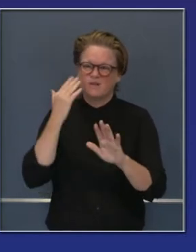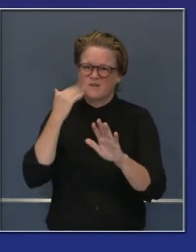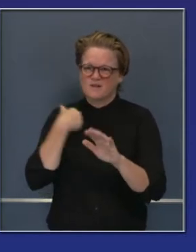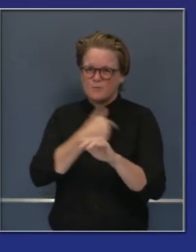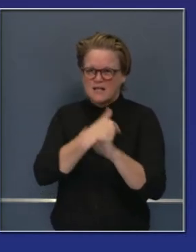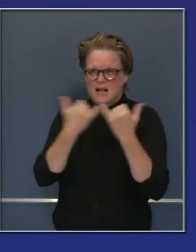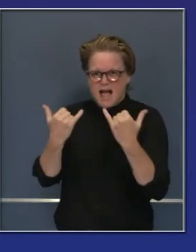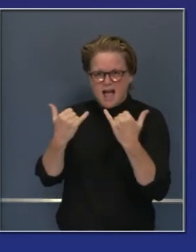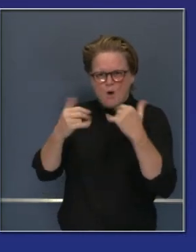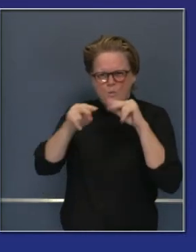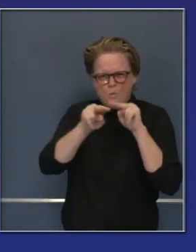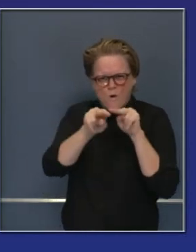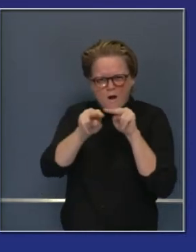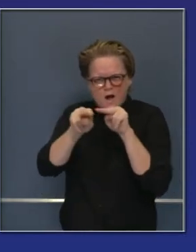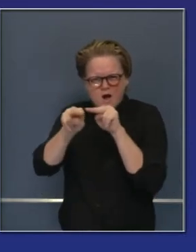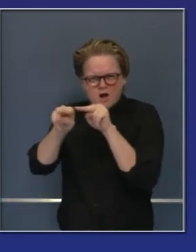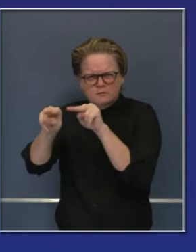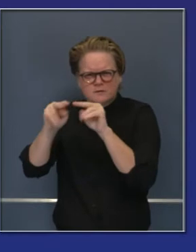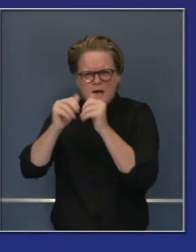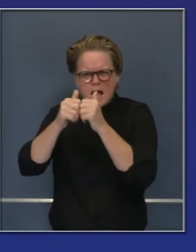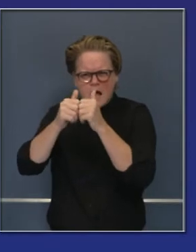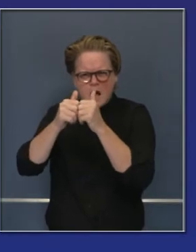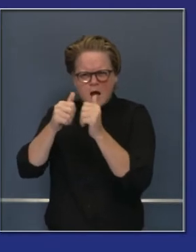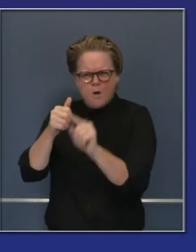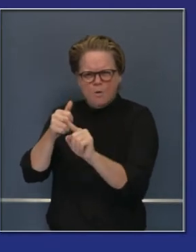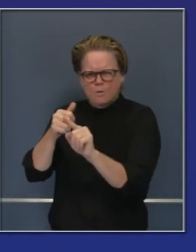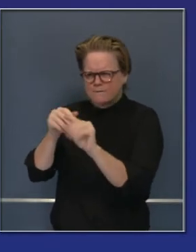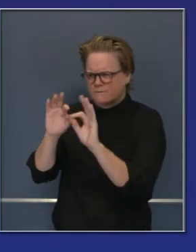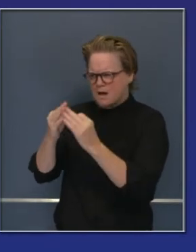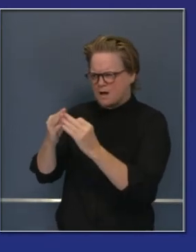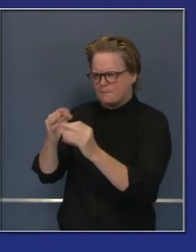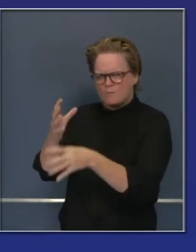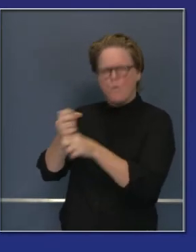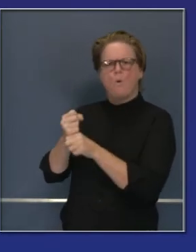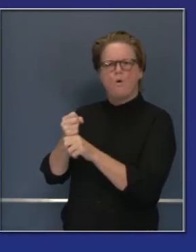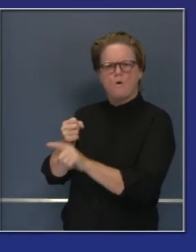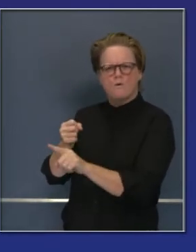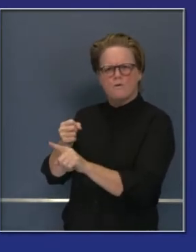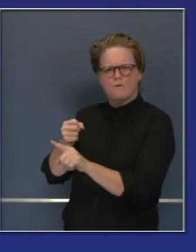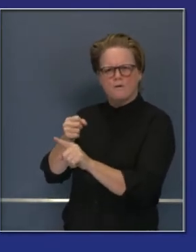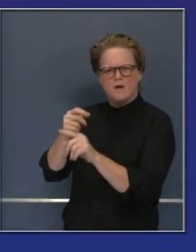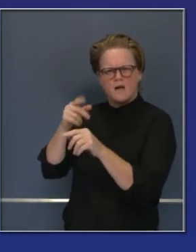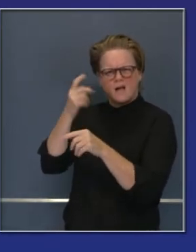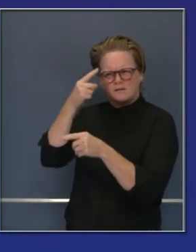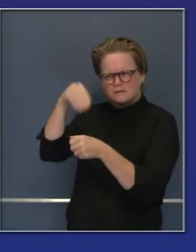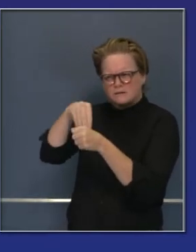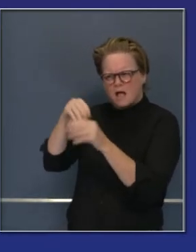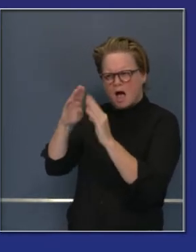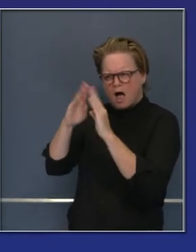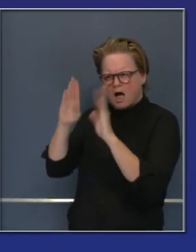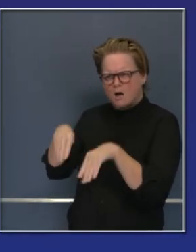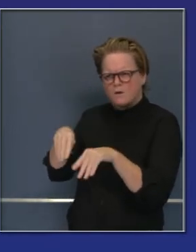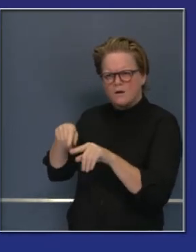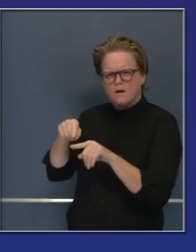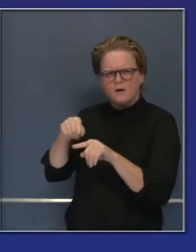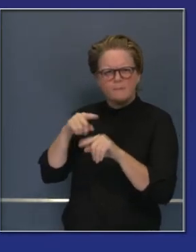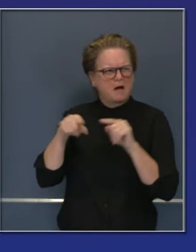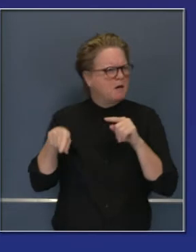rastreando la transmisión en casas y esto es un poco distinto a reuniones sociales.